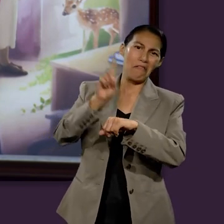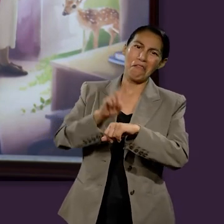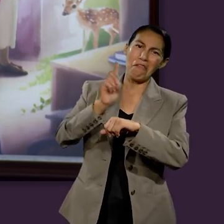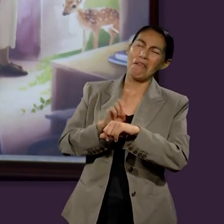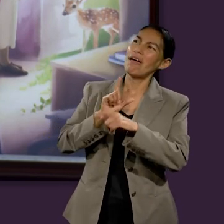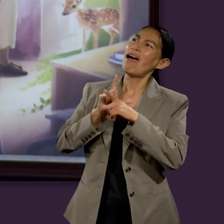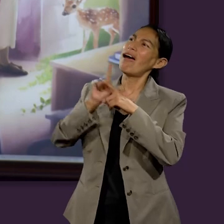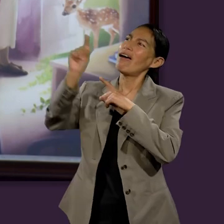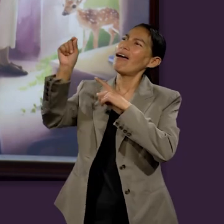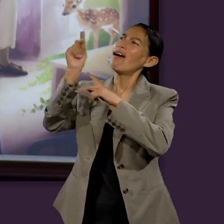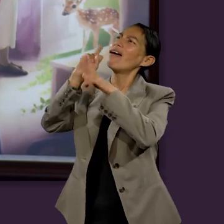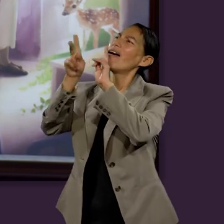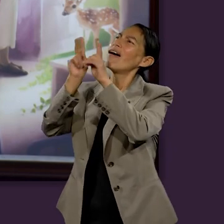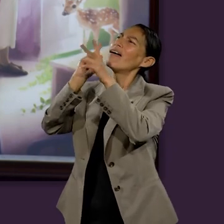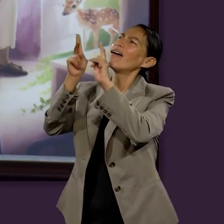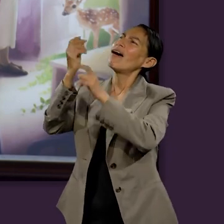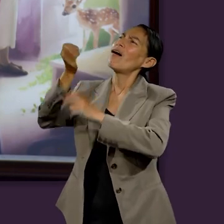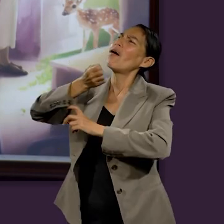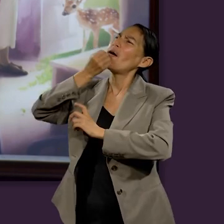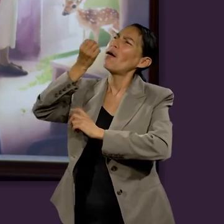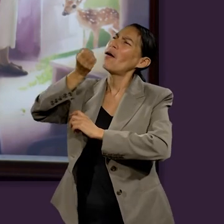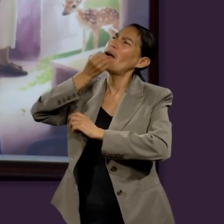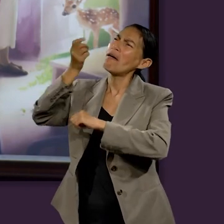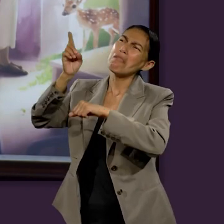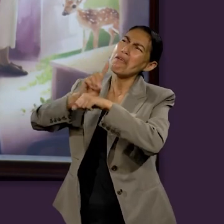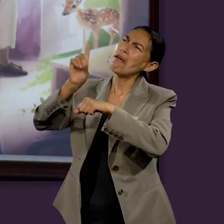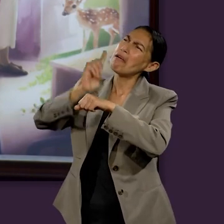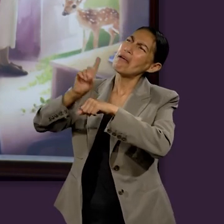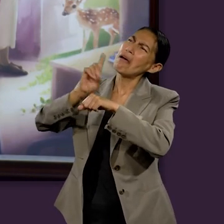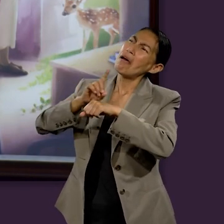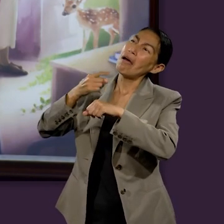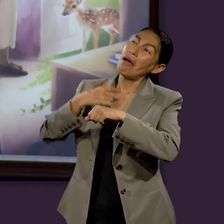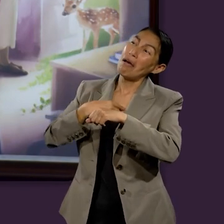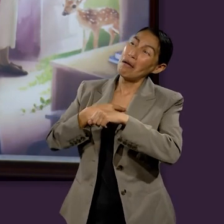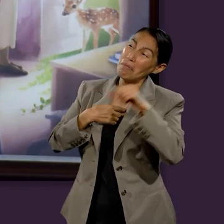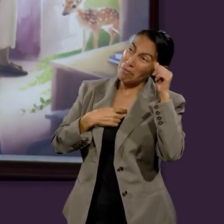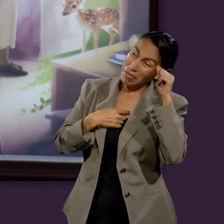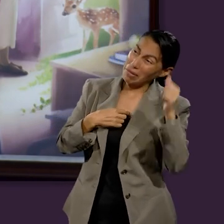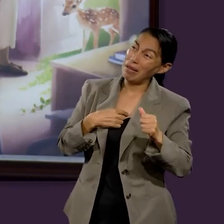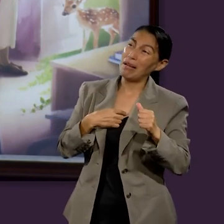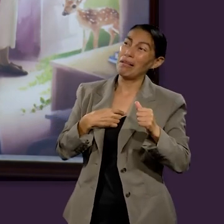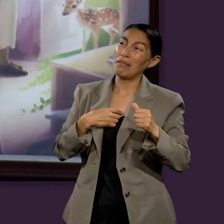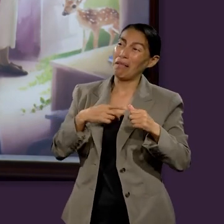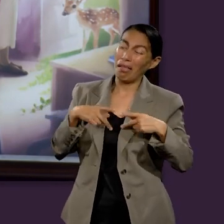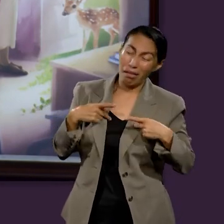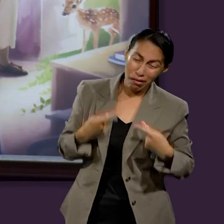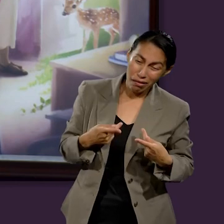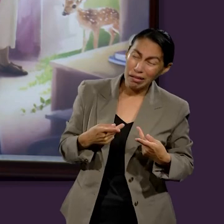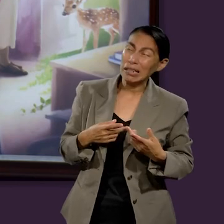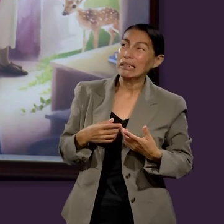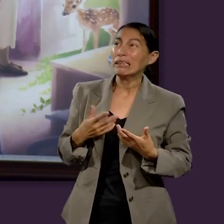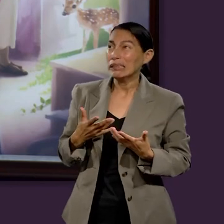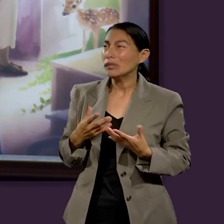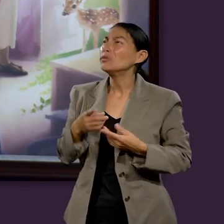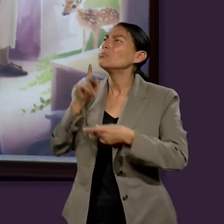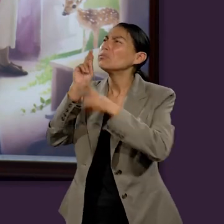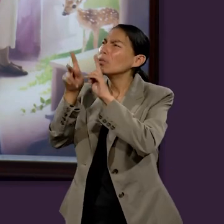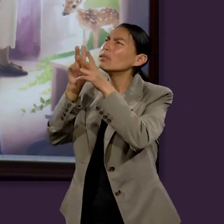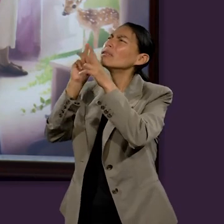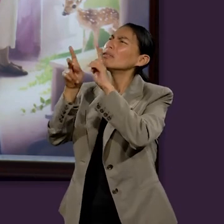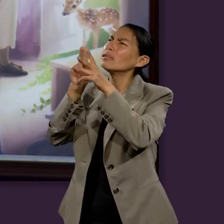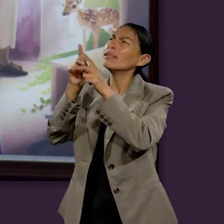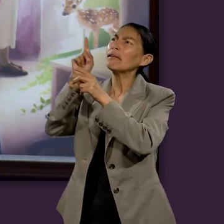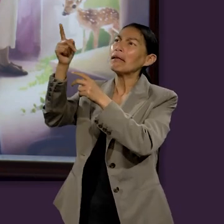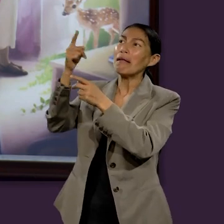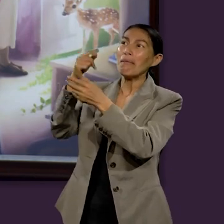amigo, a quien puedo ir cada día en oración hacia él, a quien le puedo confesar mis debilidades,